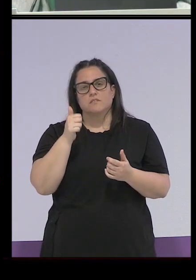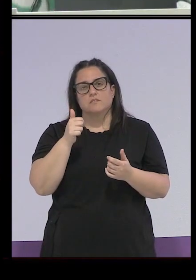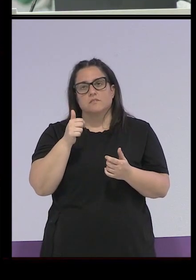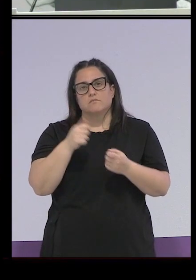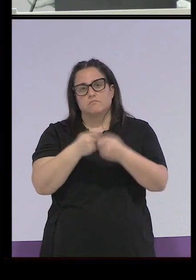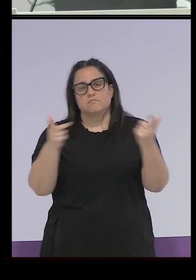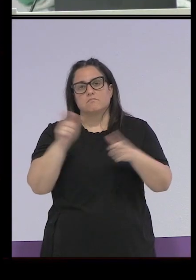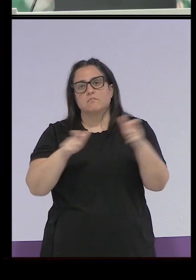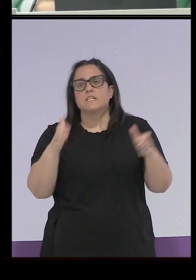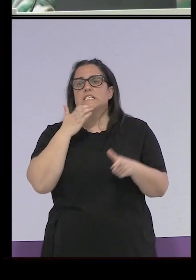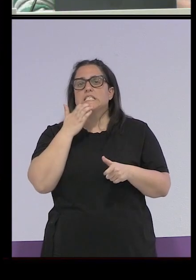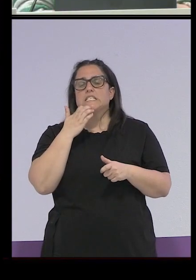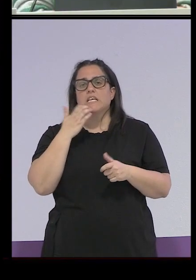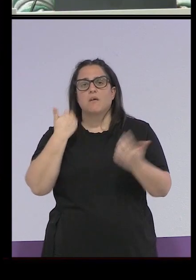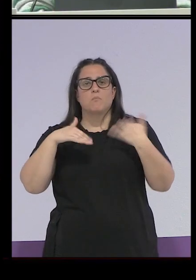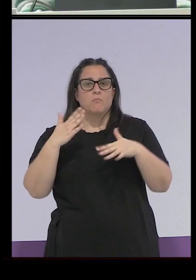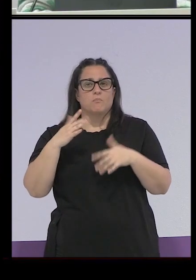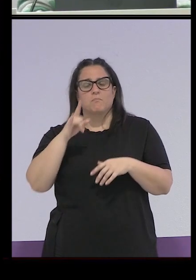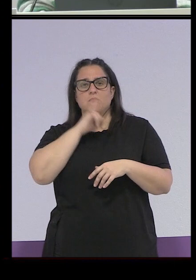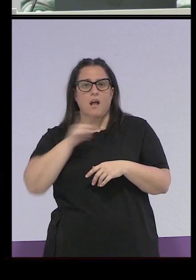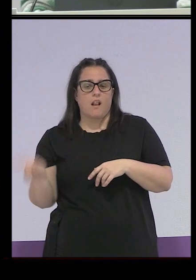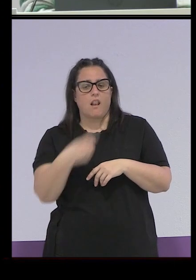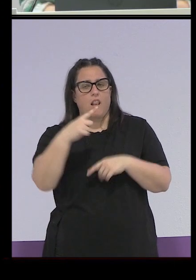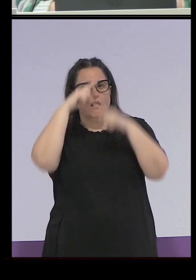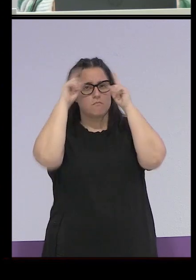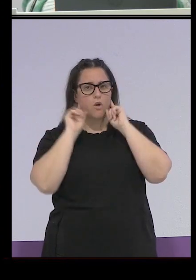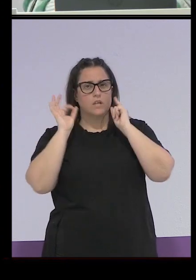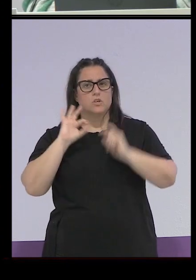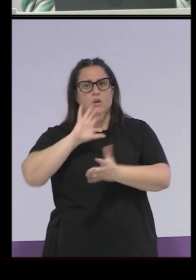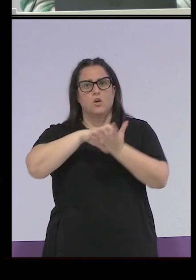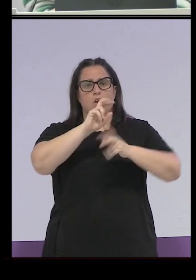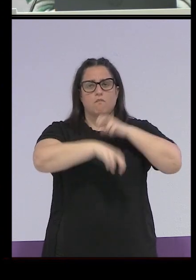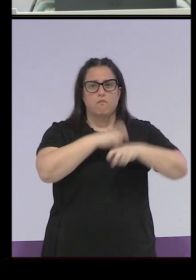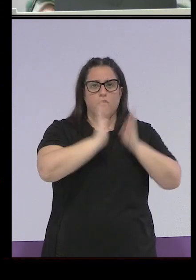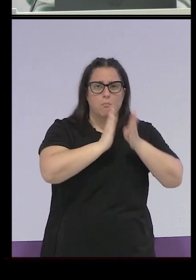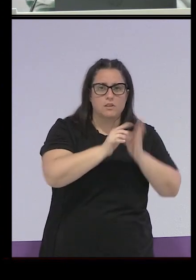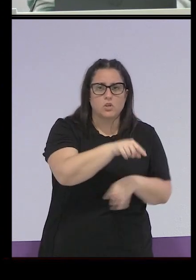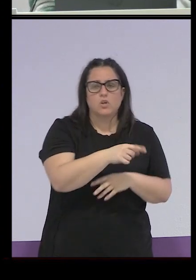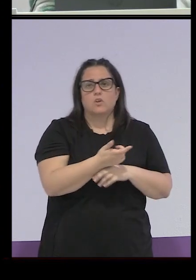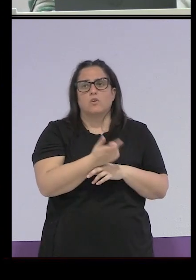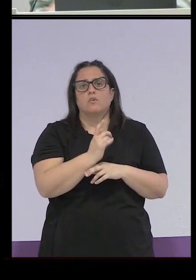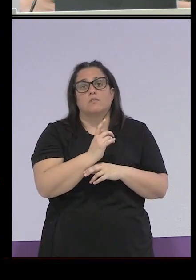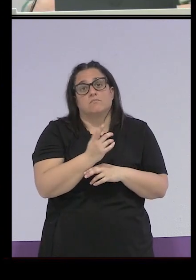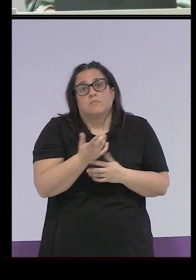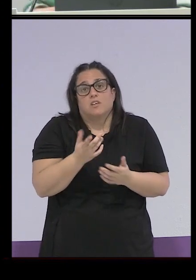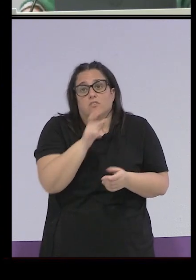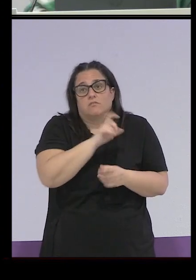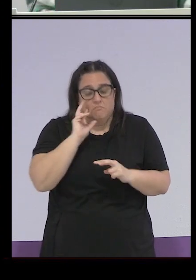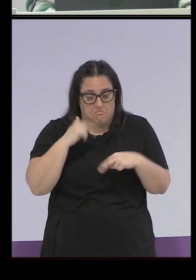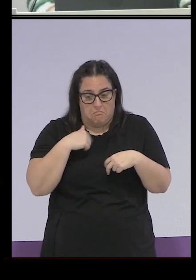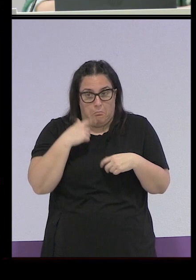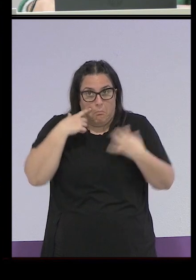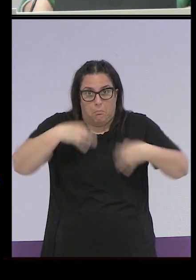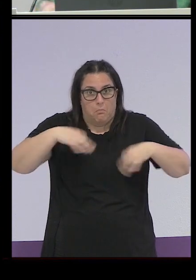¿no? Si te portabas mal te llevaban a las monjas y te portabas mal te llevaban al reformatorio pero por qué no tenías por qué saber, ¿no? Que esos